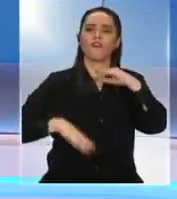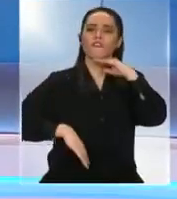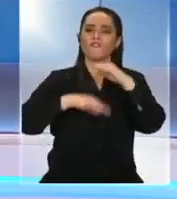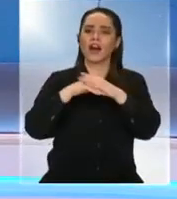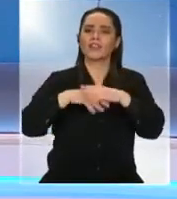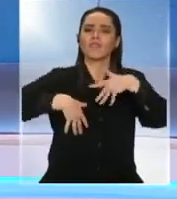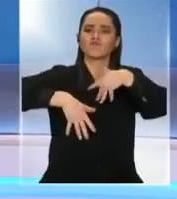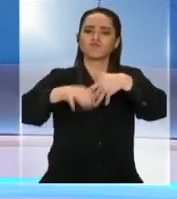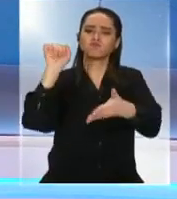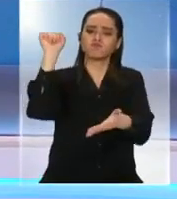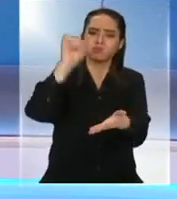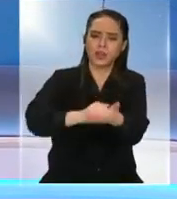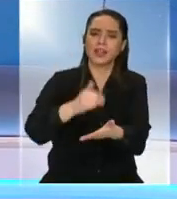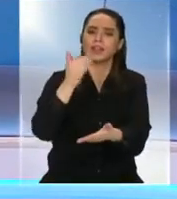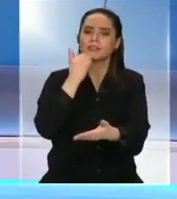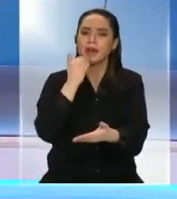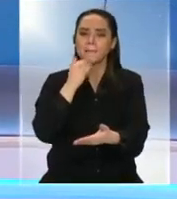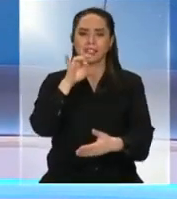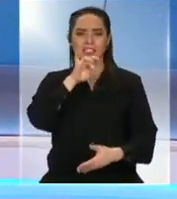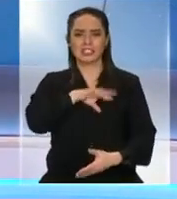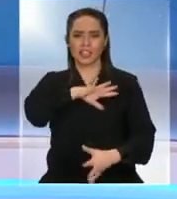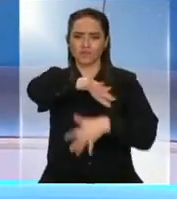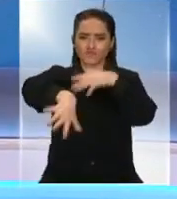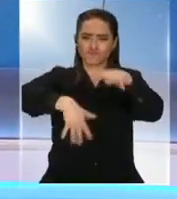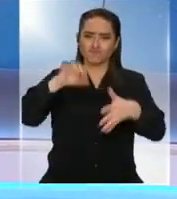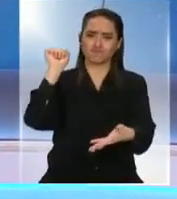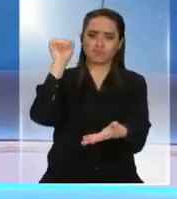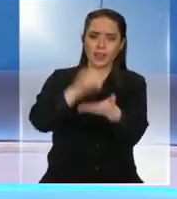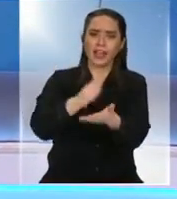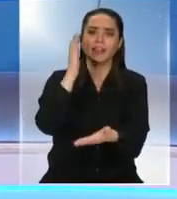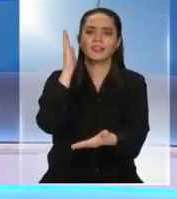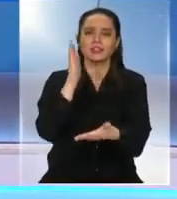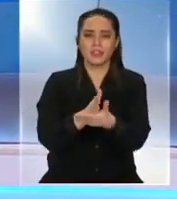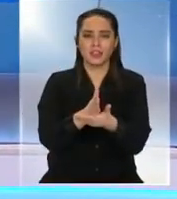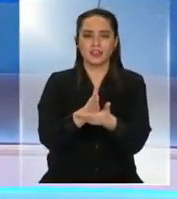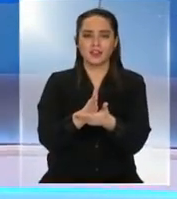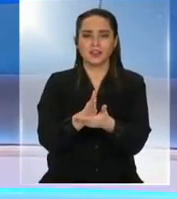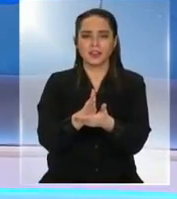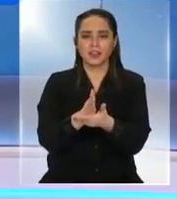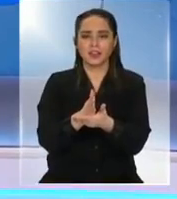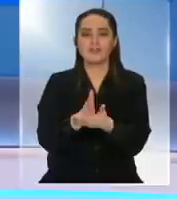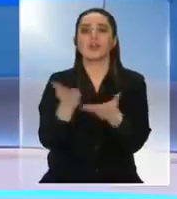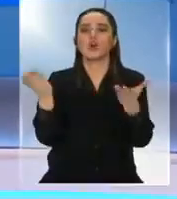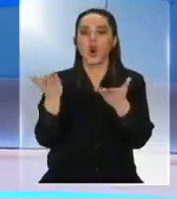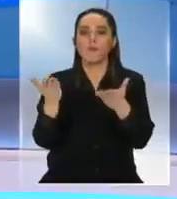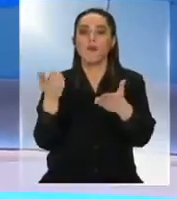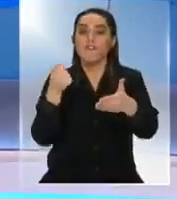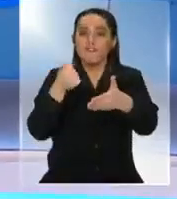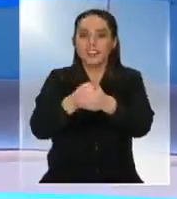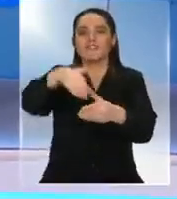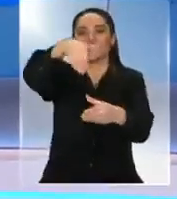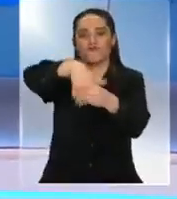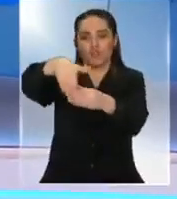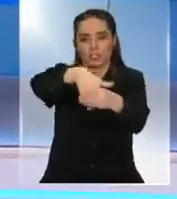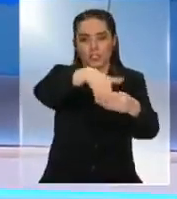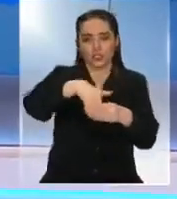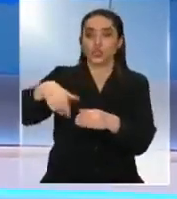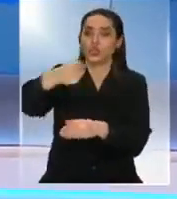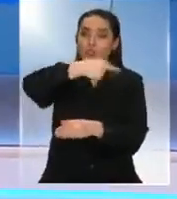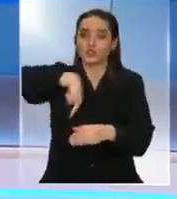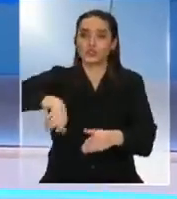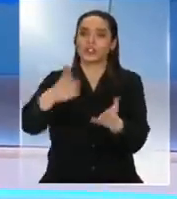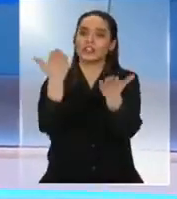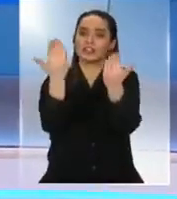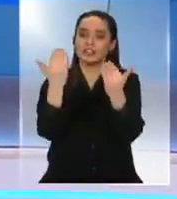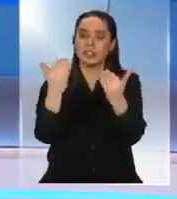protestar sino que también la revuelta tiene que terminar en la calle en las urnas hoy día nosotros necesitamos construir